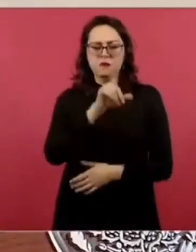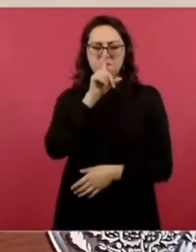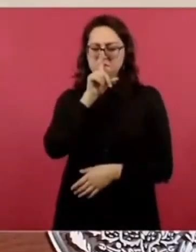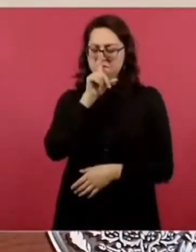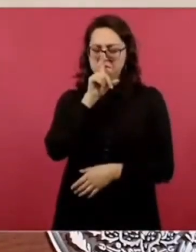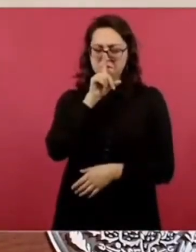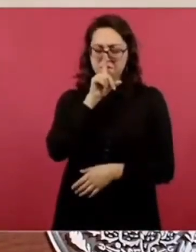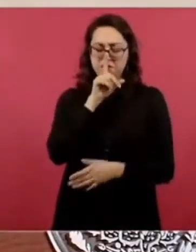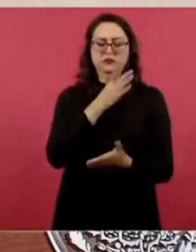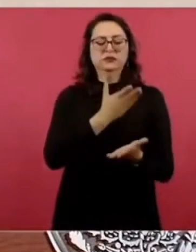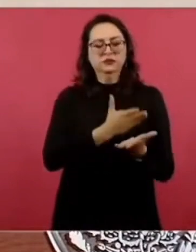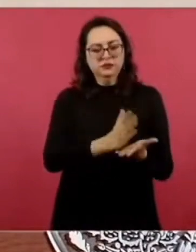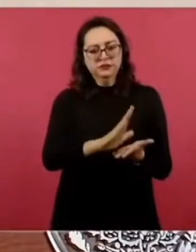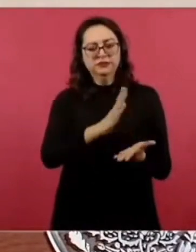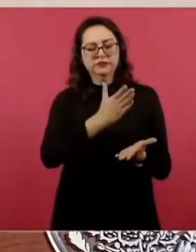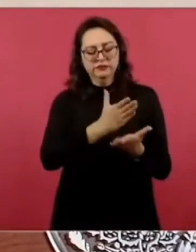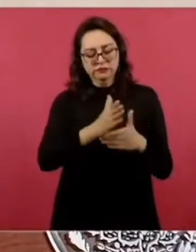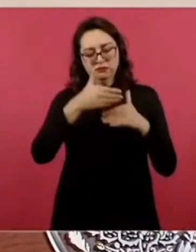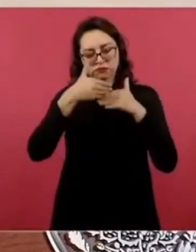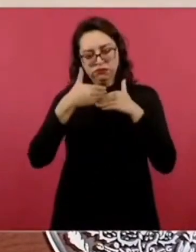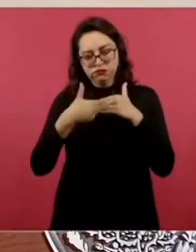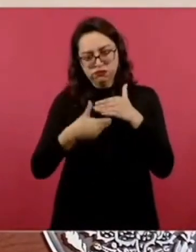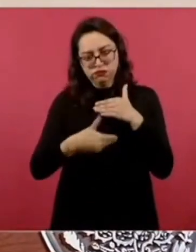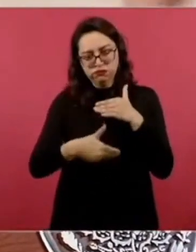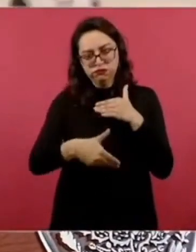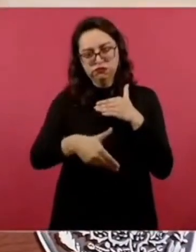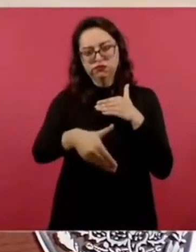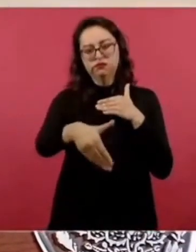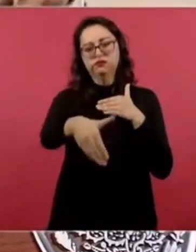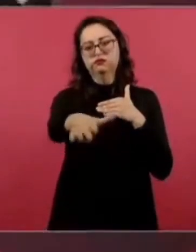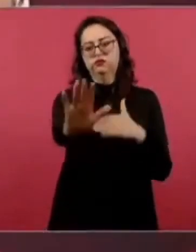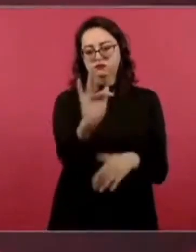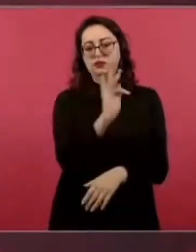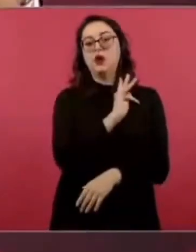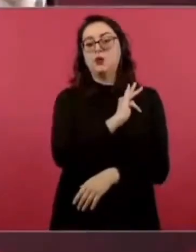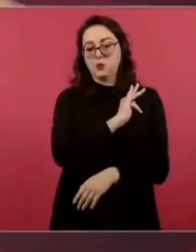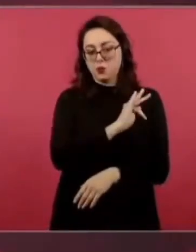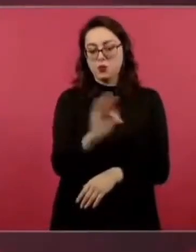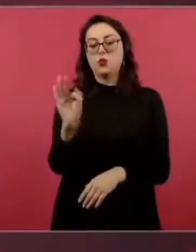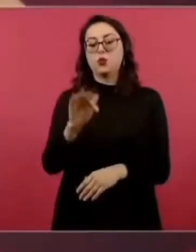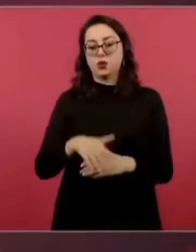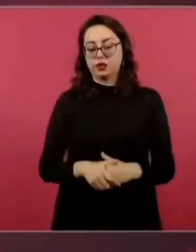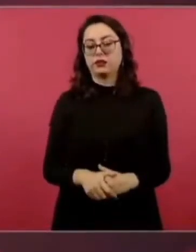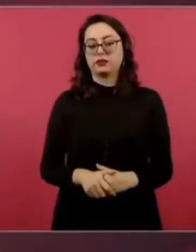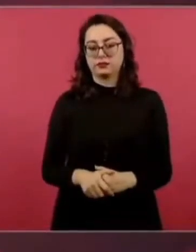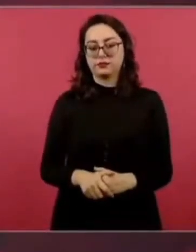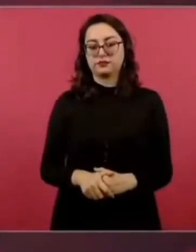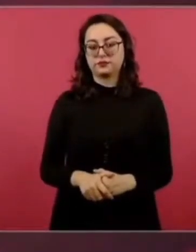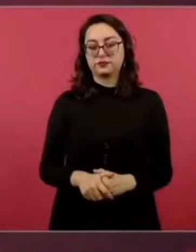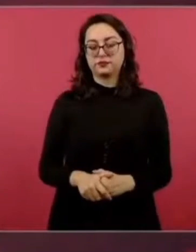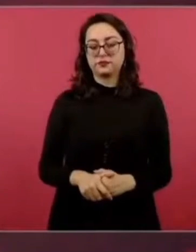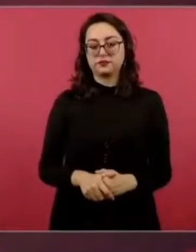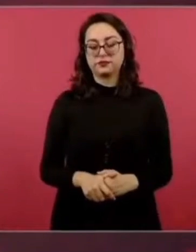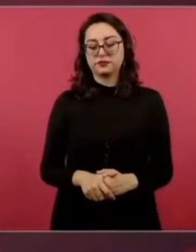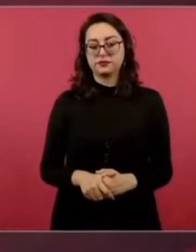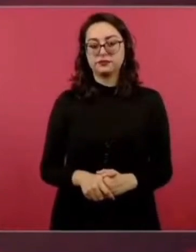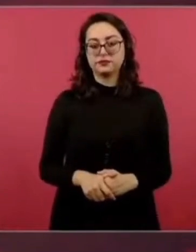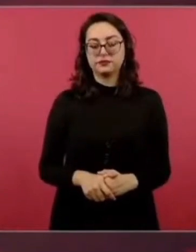poco a poco en el tiempo la deuda que se tiene con el gobierno.